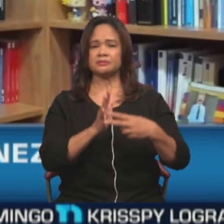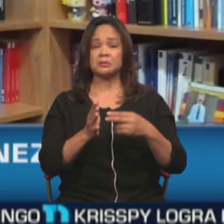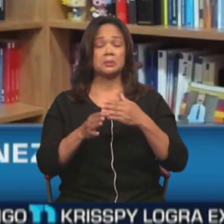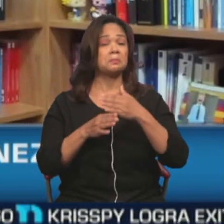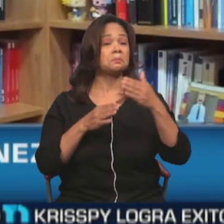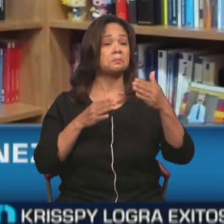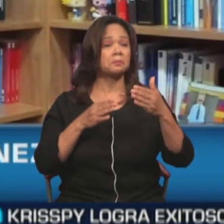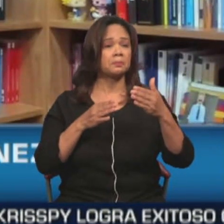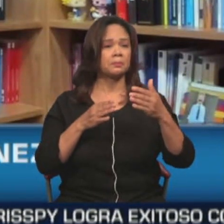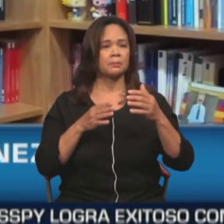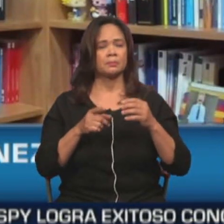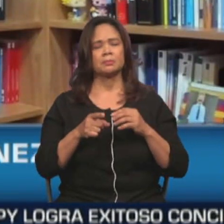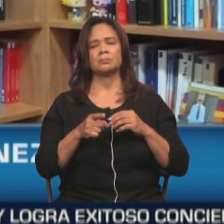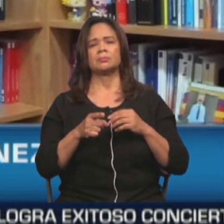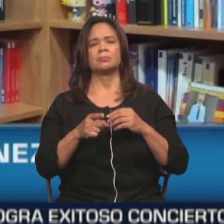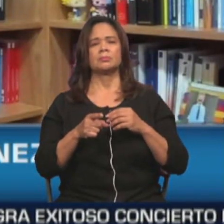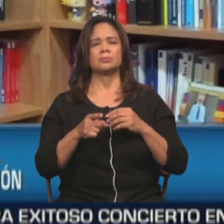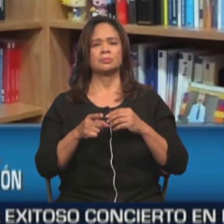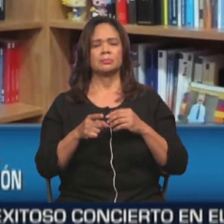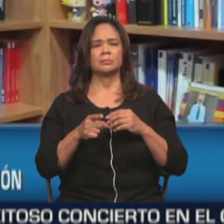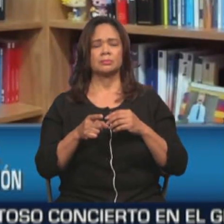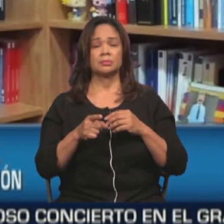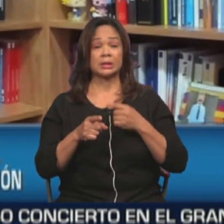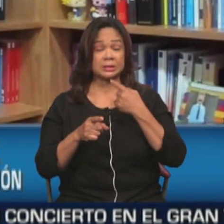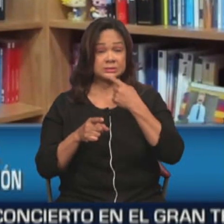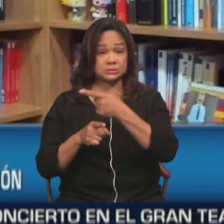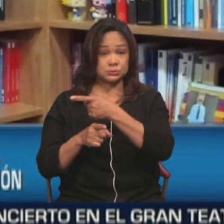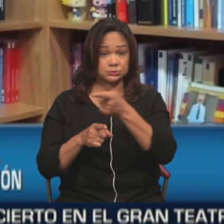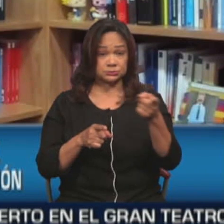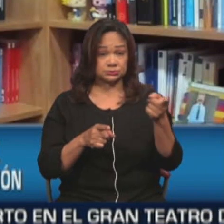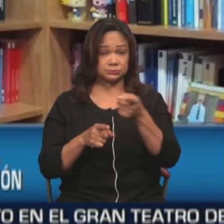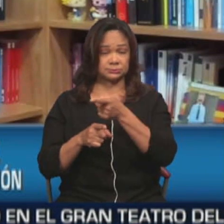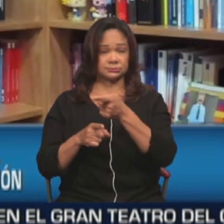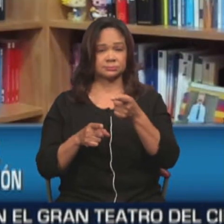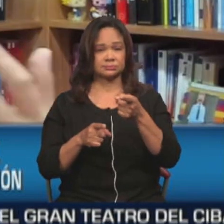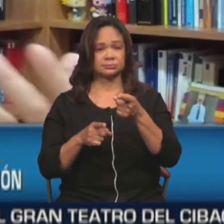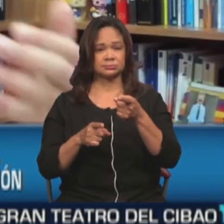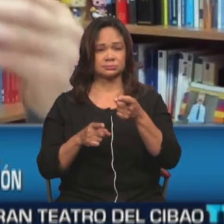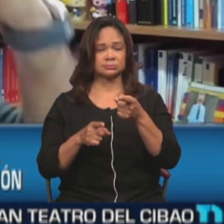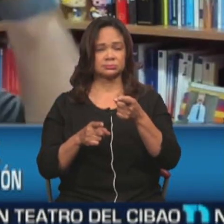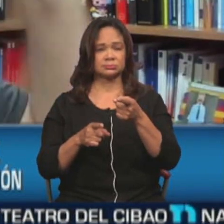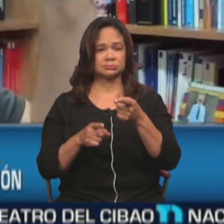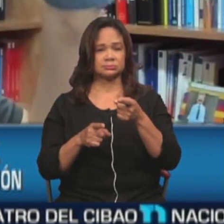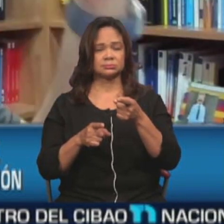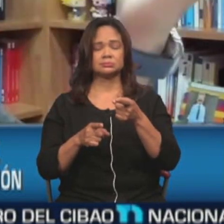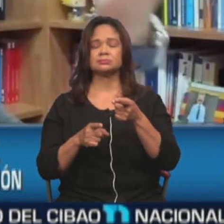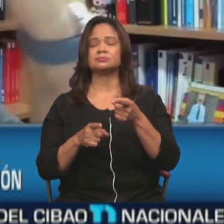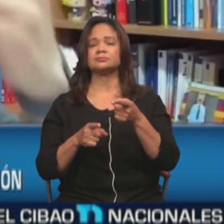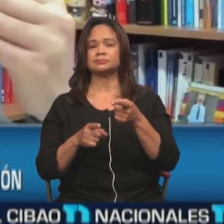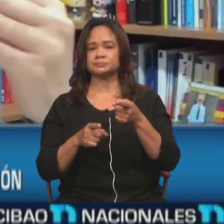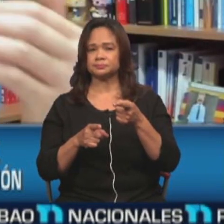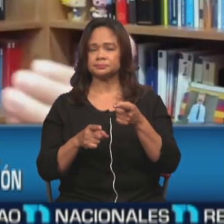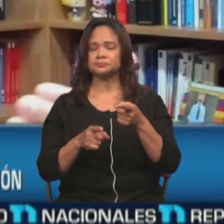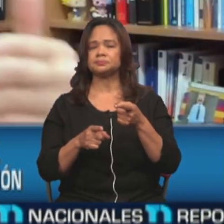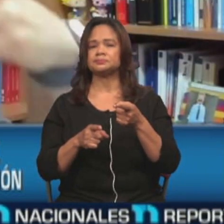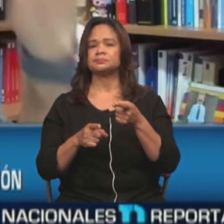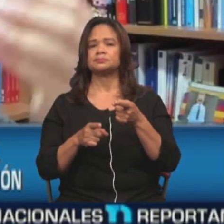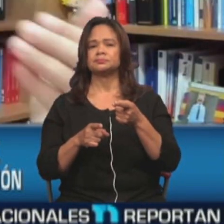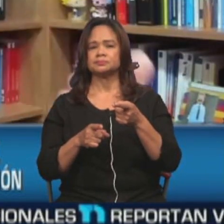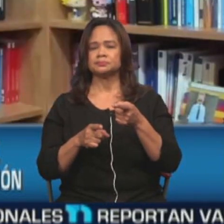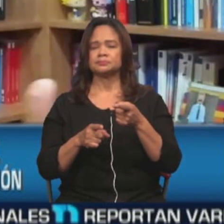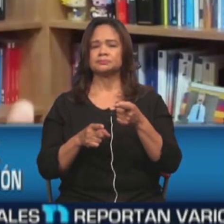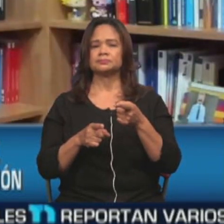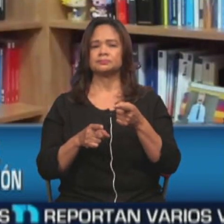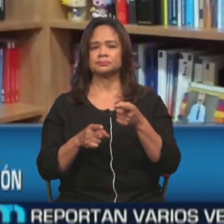manera definitiva diciéndole a los imputados, a los entonces investigados o antes